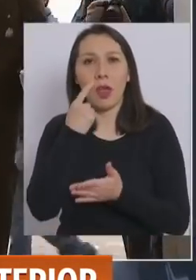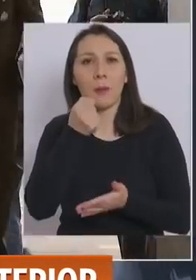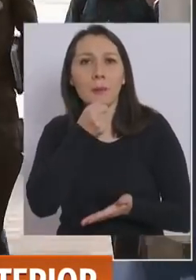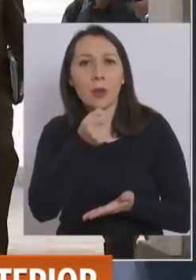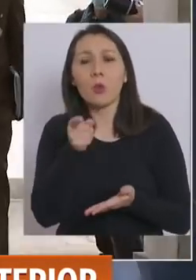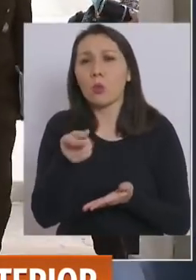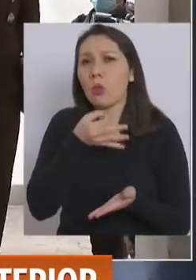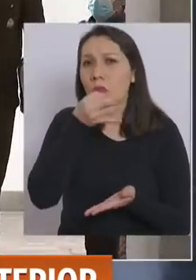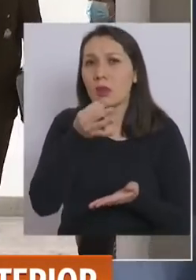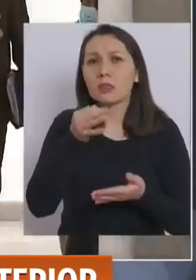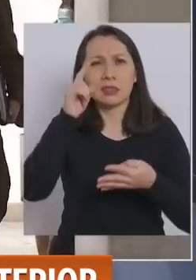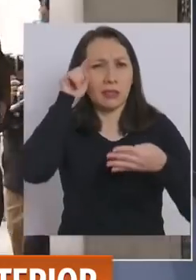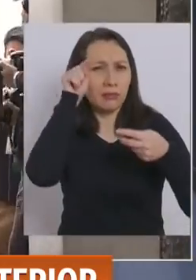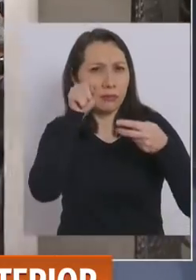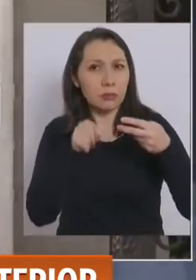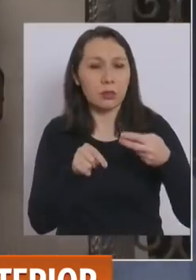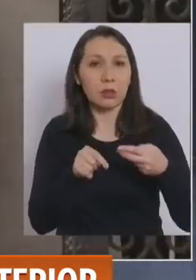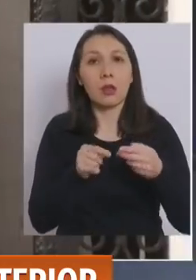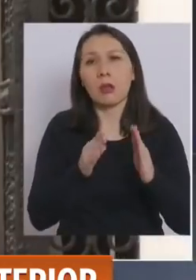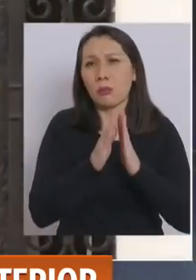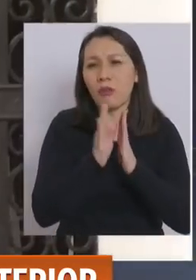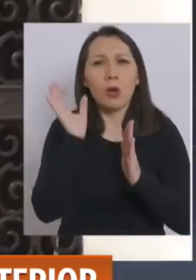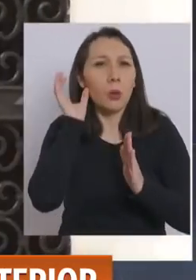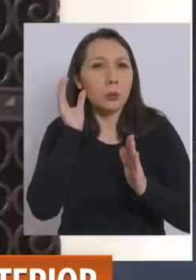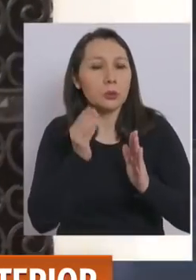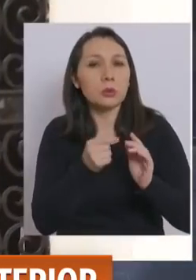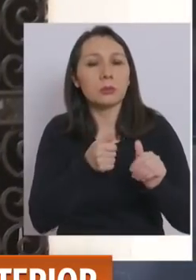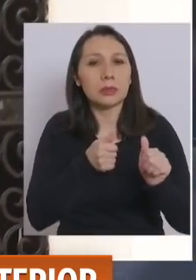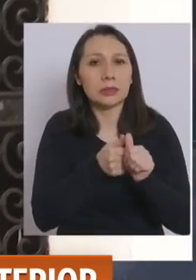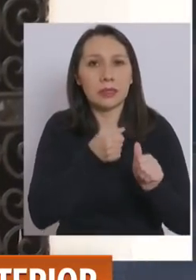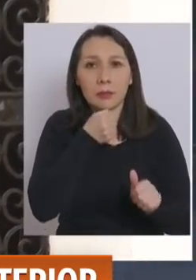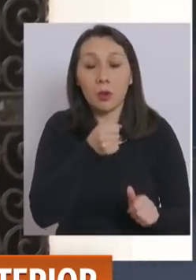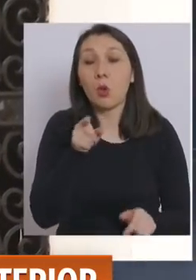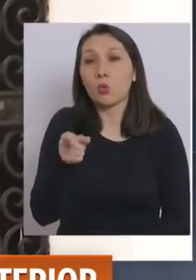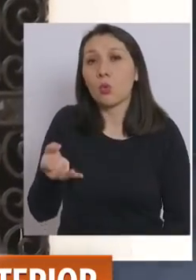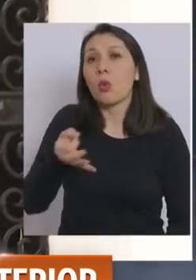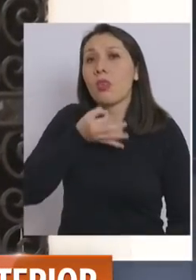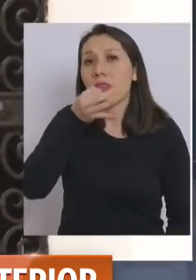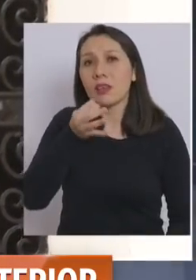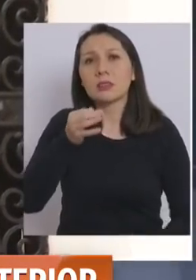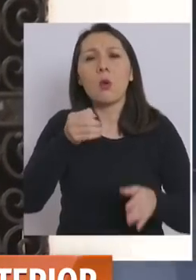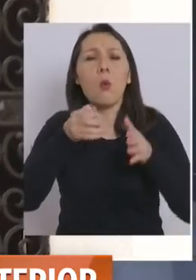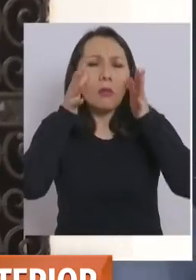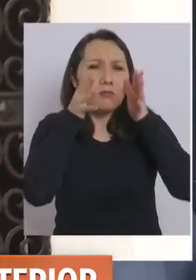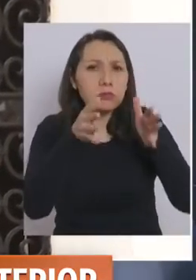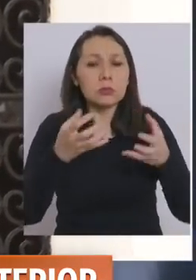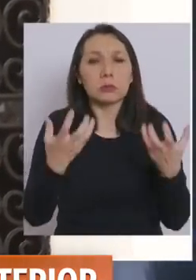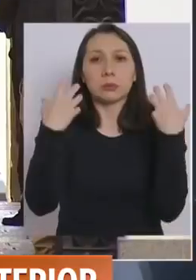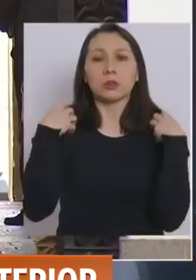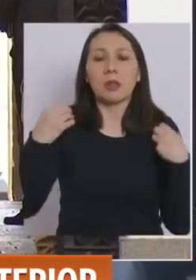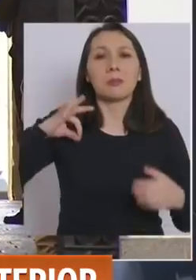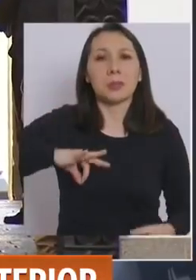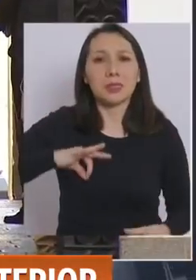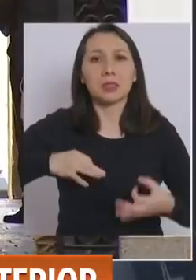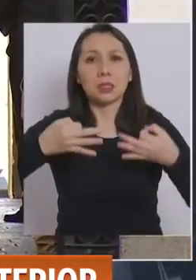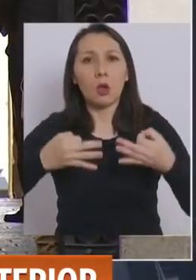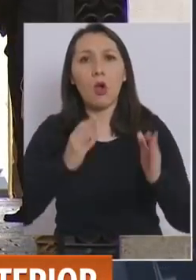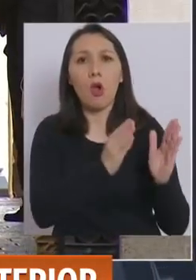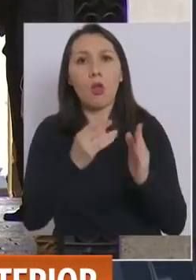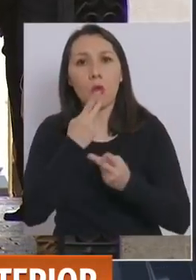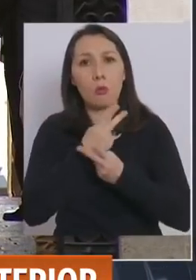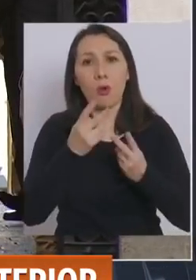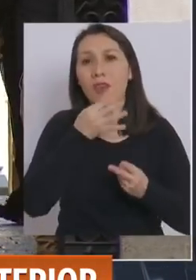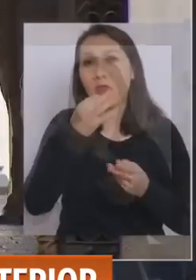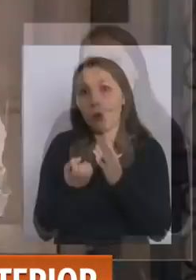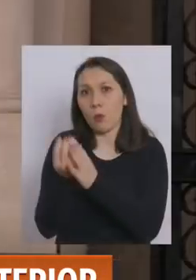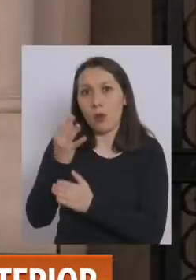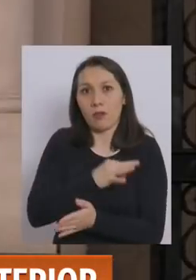¿Usted también ha hablado de las prioridades que va a tener el Ministro? Hablado de pensiones, seguridad, orden público, y